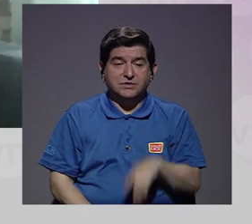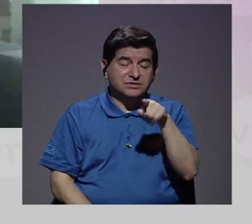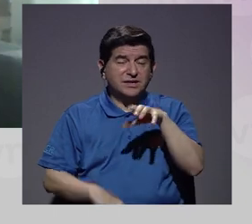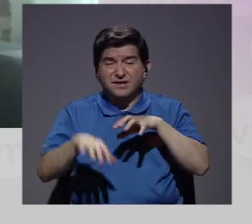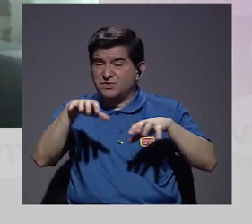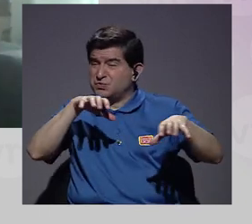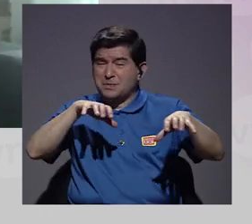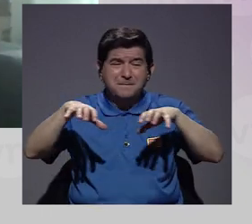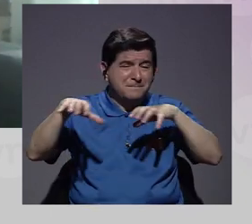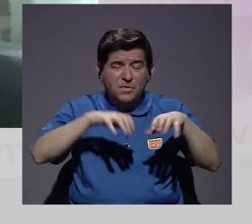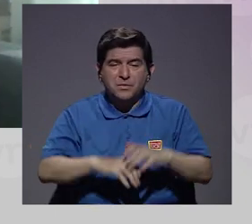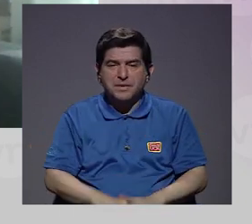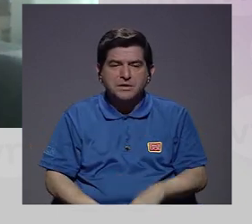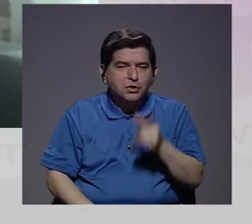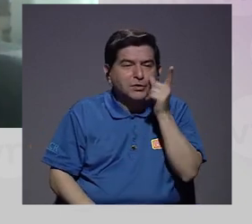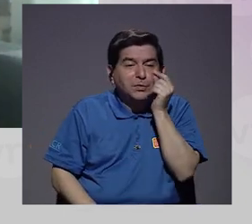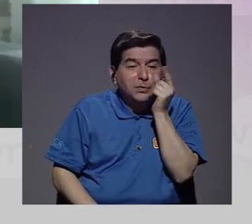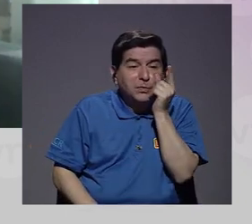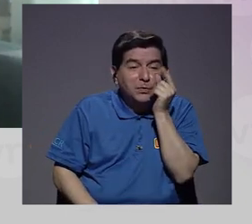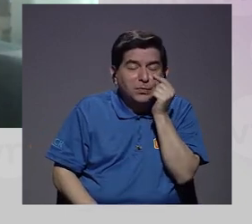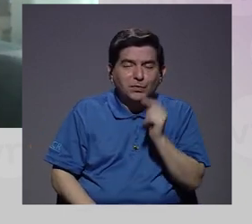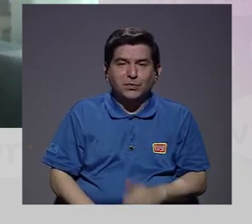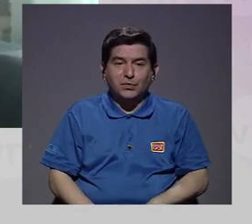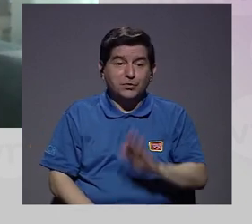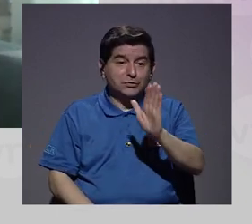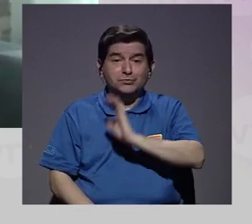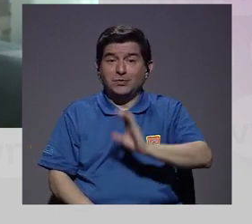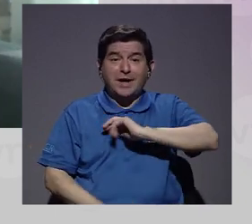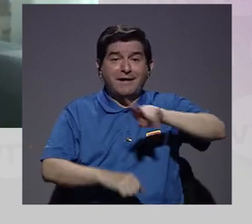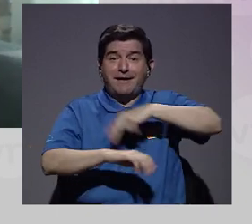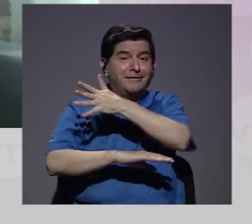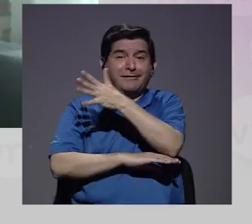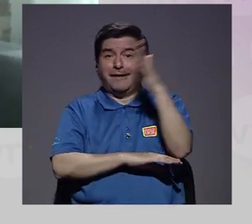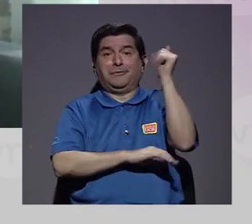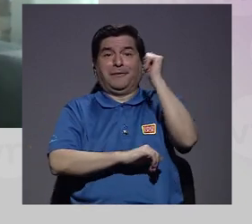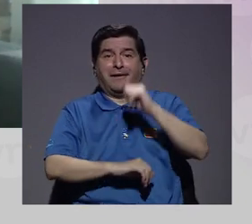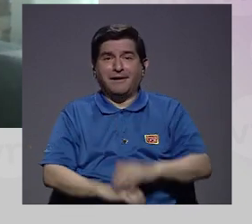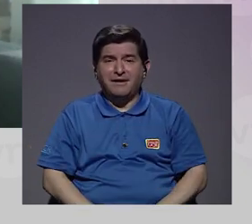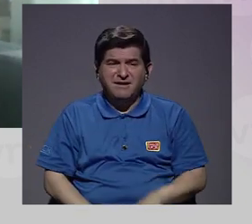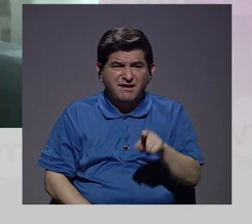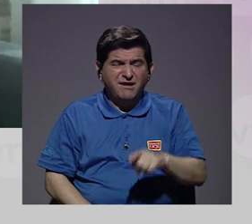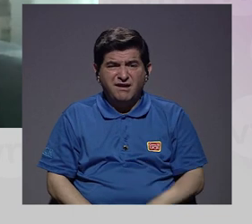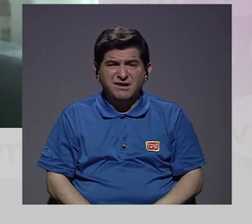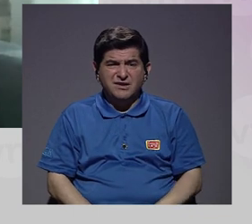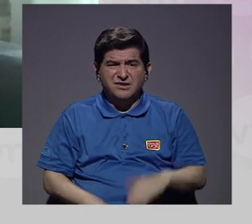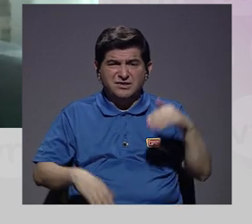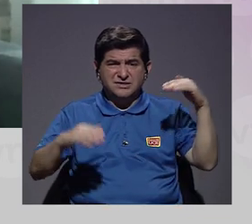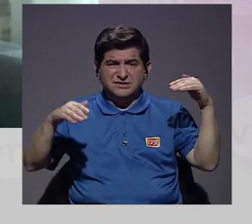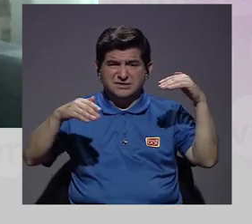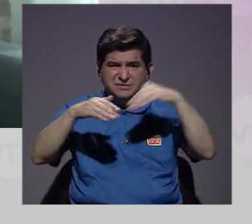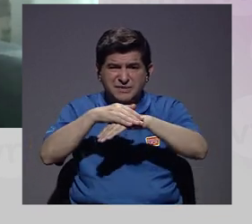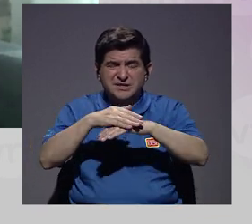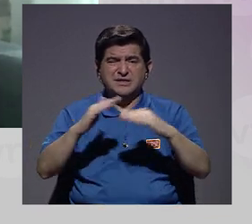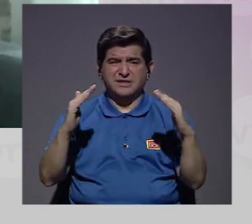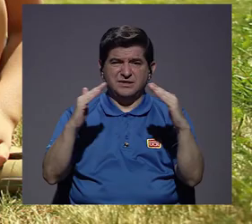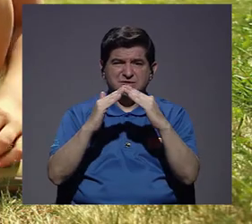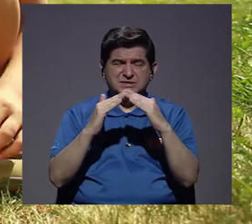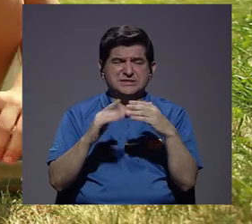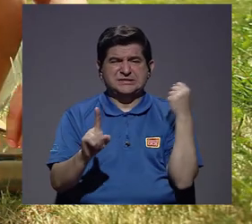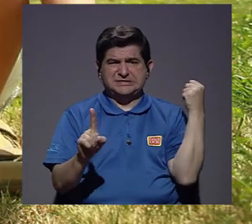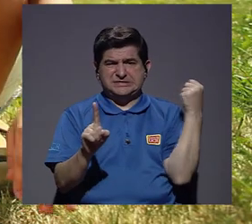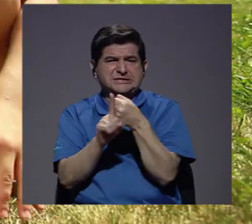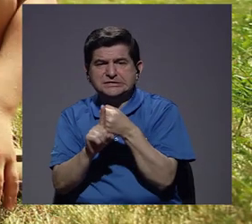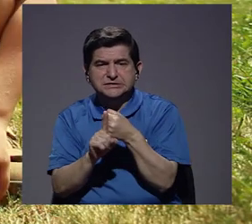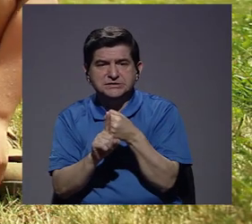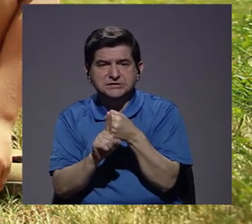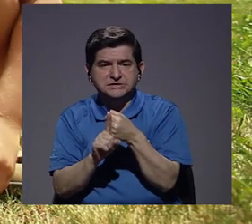¿verdad? Donde la movilidad y la curiosidad es su naturaleza. El hecho de estar encerrados sí tiene grandes impactos.